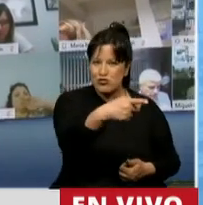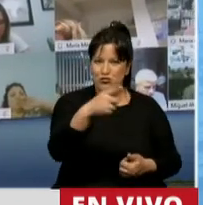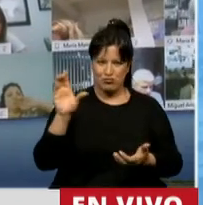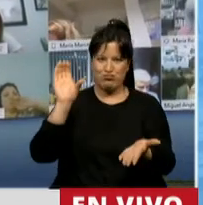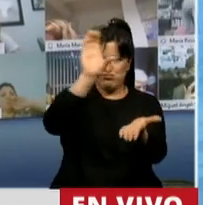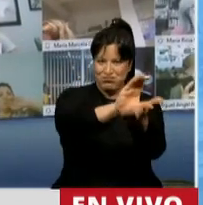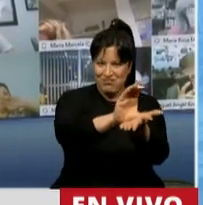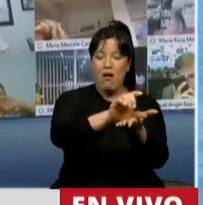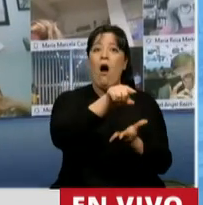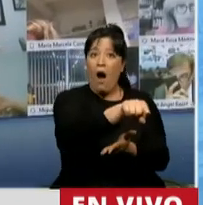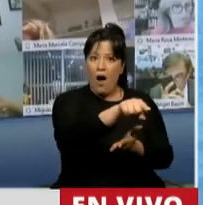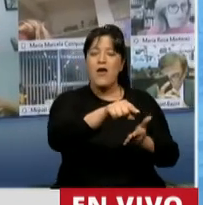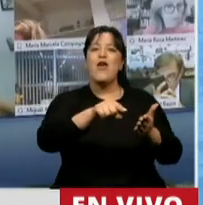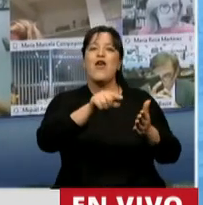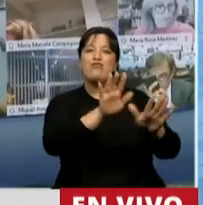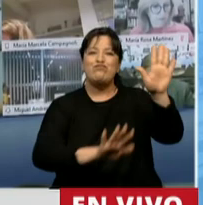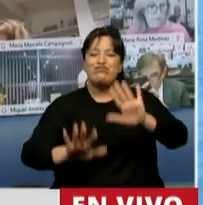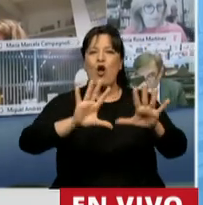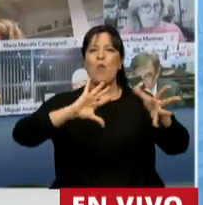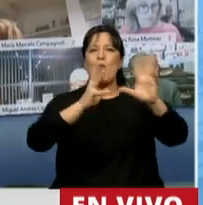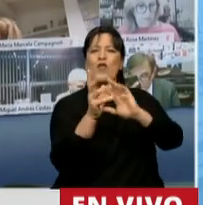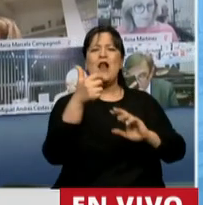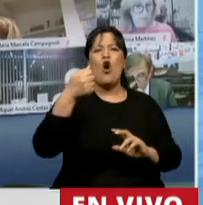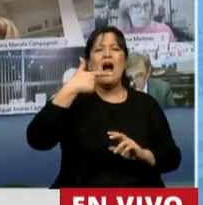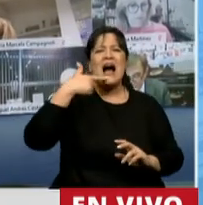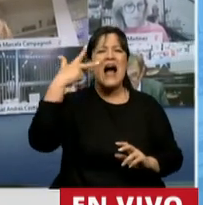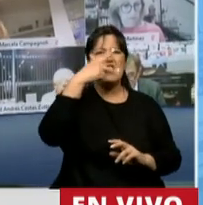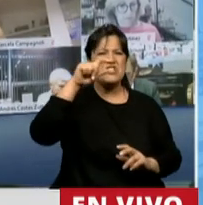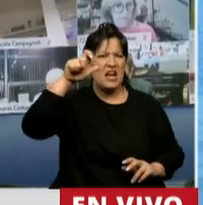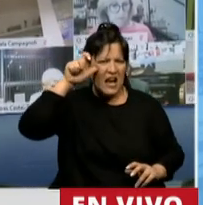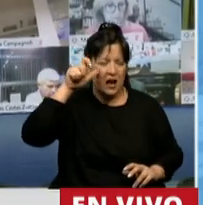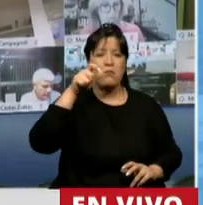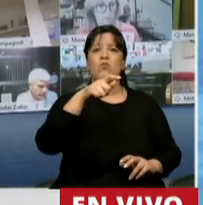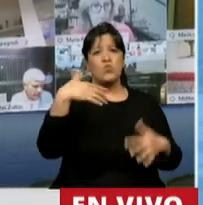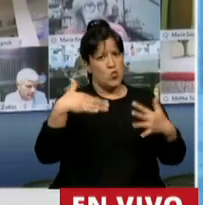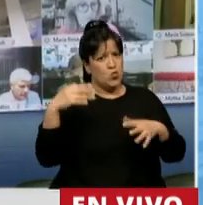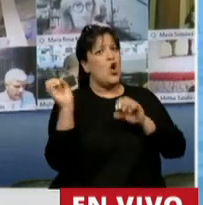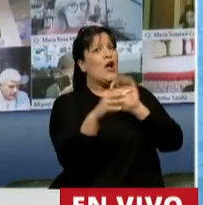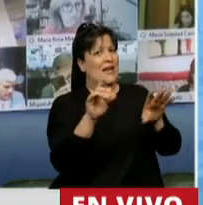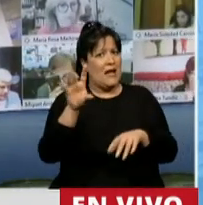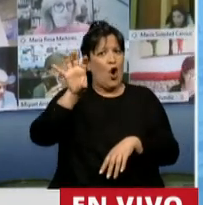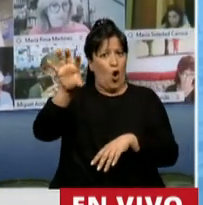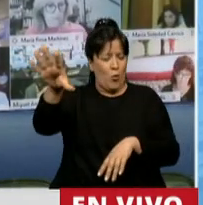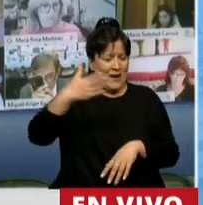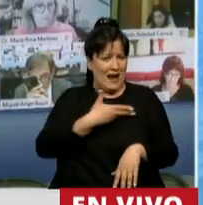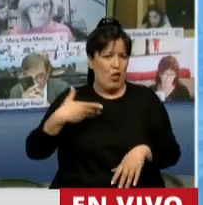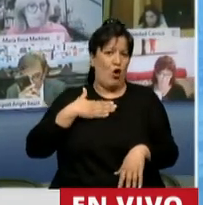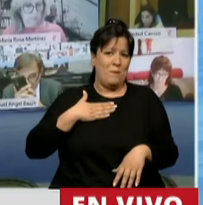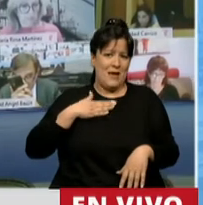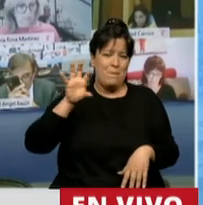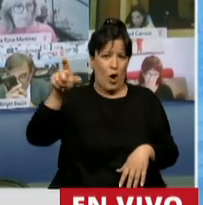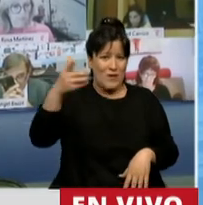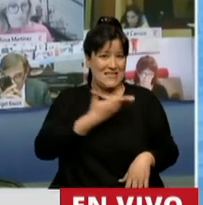produciendo el modelo Ashley. Hubo muchísimas críticas, inclusive del gobernador de mi provincia en aquel tiempo.